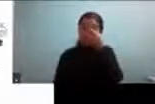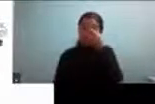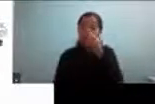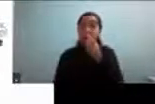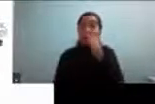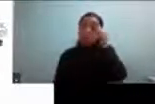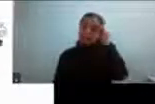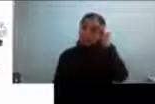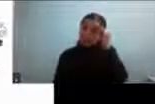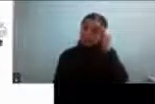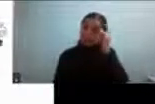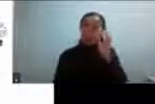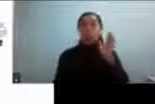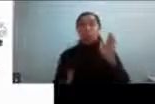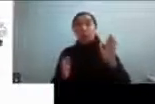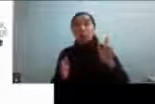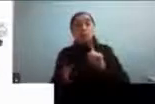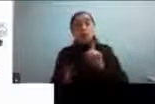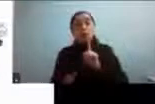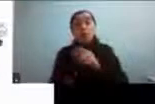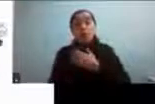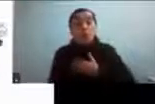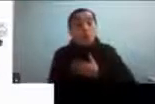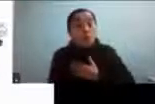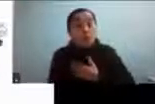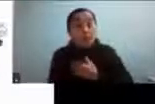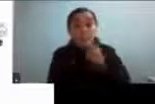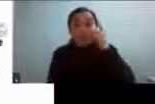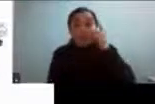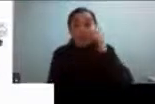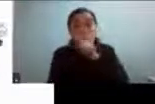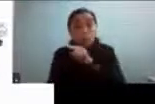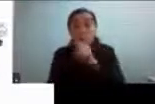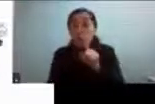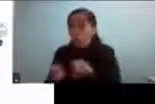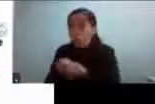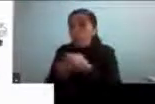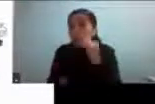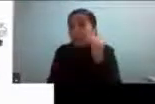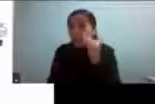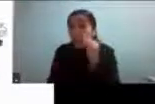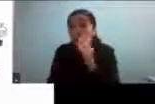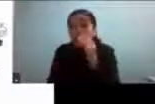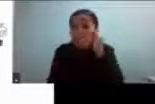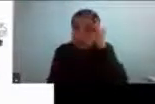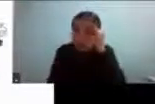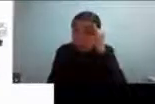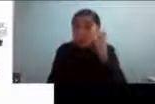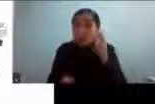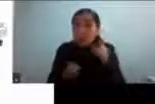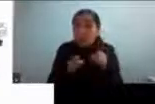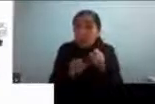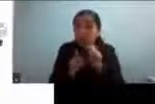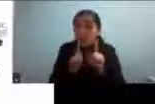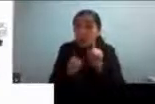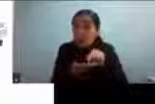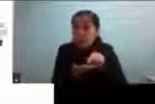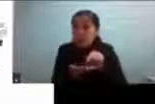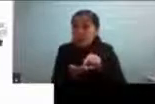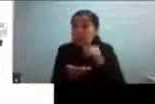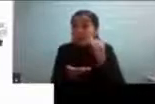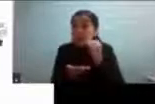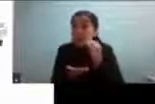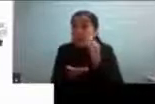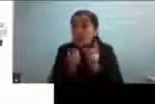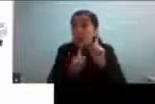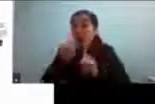no es pensar que ustedes son niños pero esta prueba fue inicialmente creada para niños entonces algunas de las